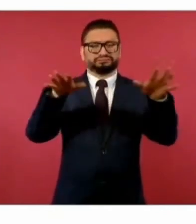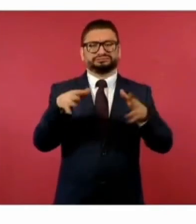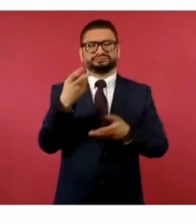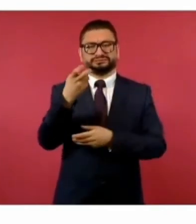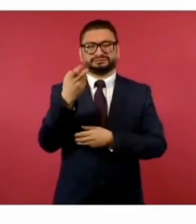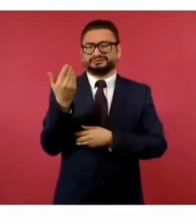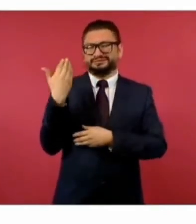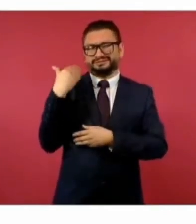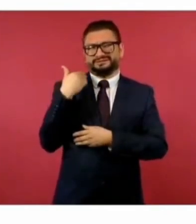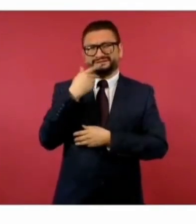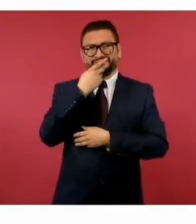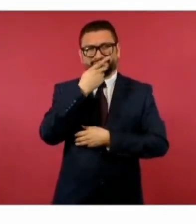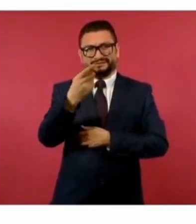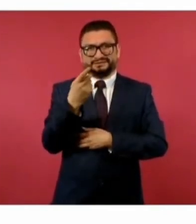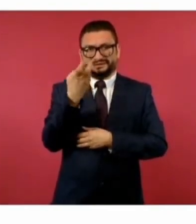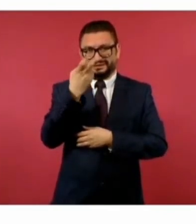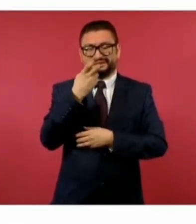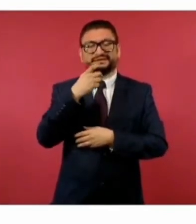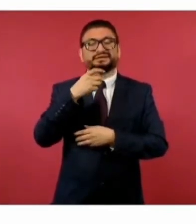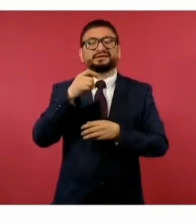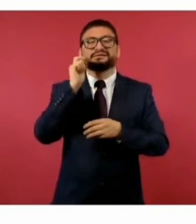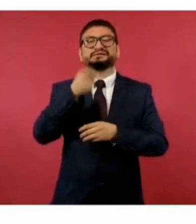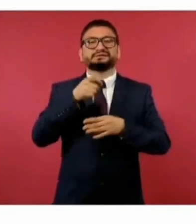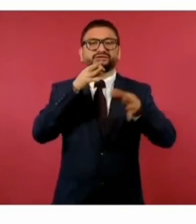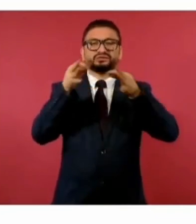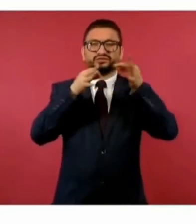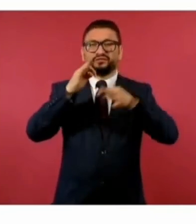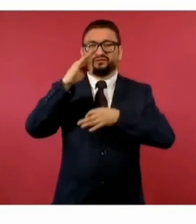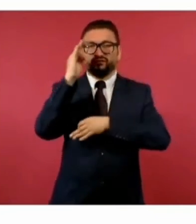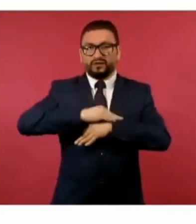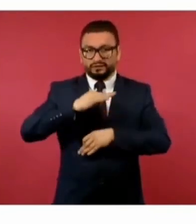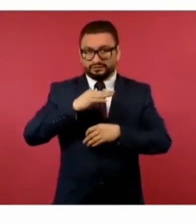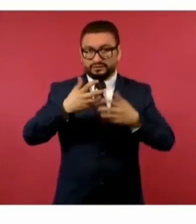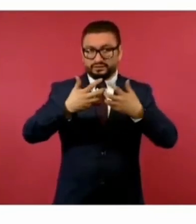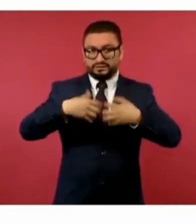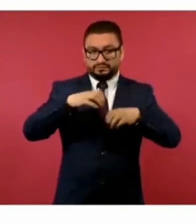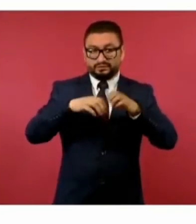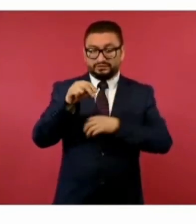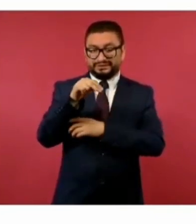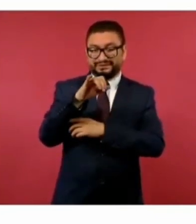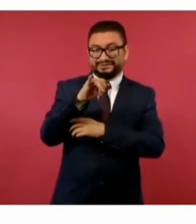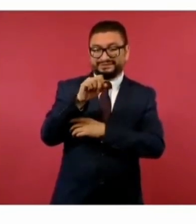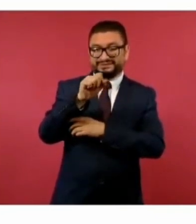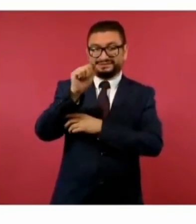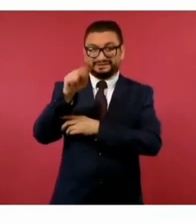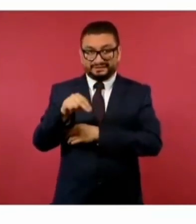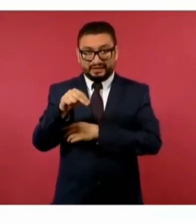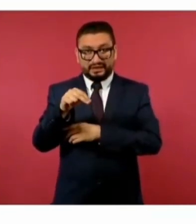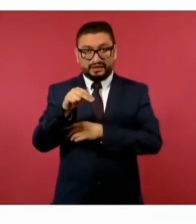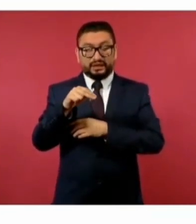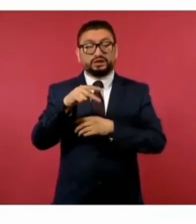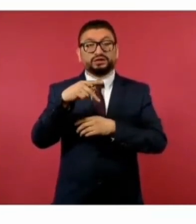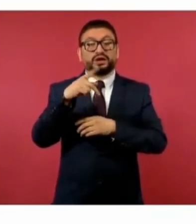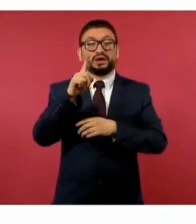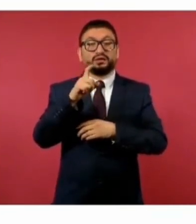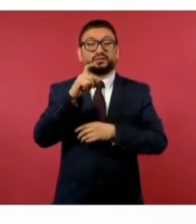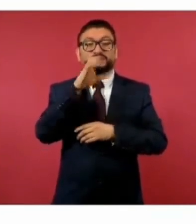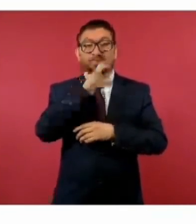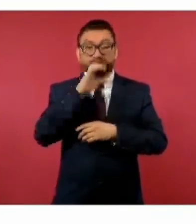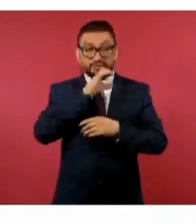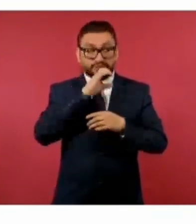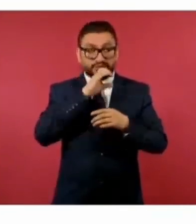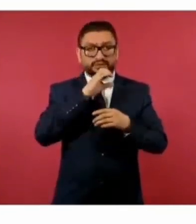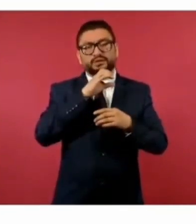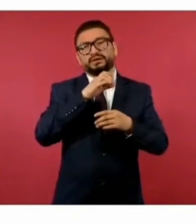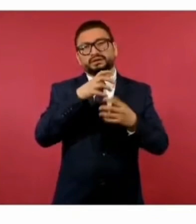la sección pasada informábamos sobre la noticia falsa de que la empresa Nissan retiraría su planta en Aguascalientes, pero